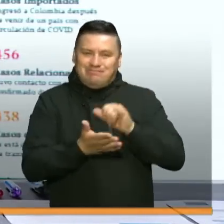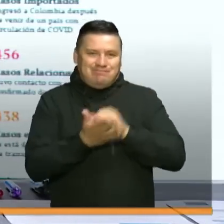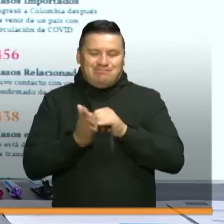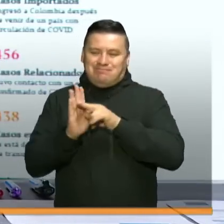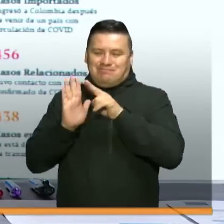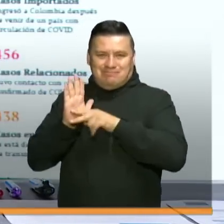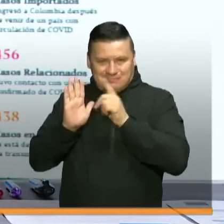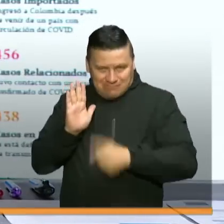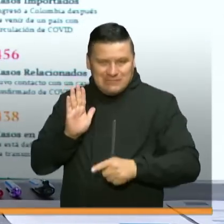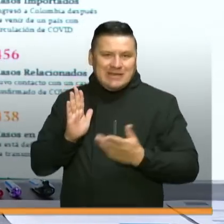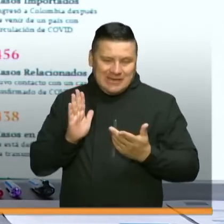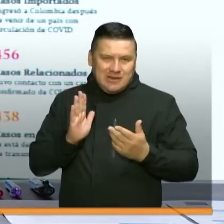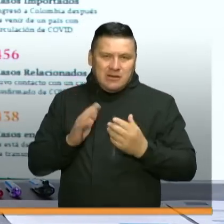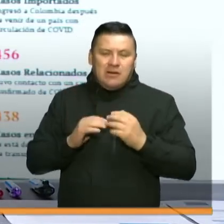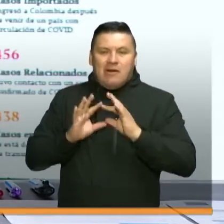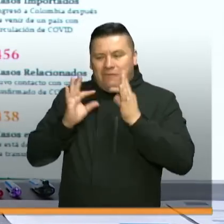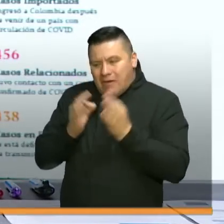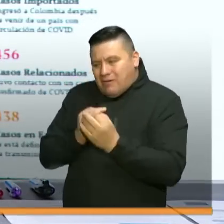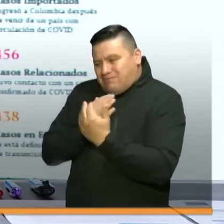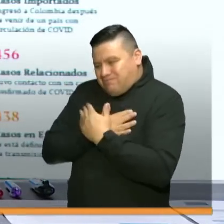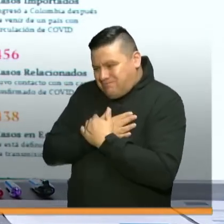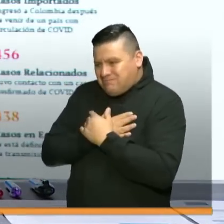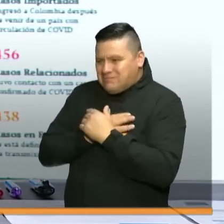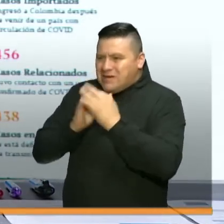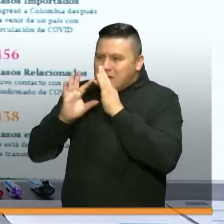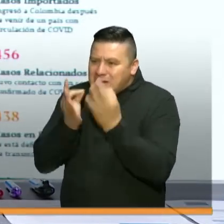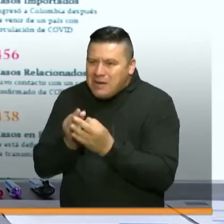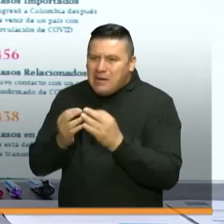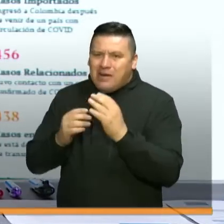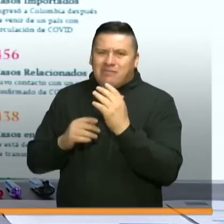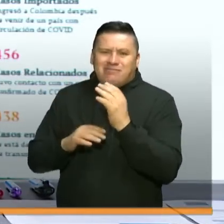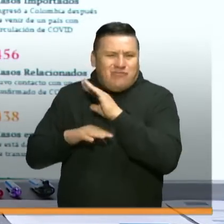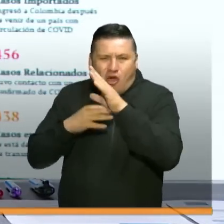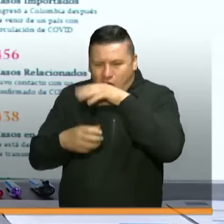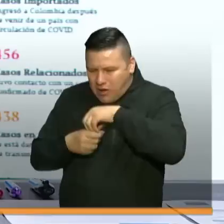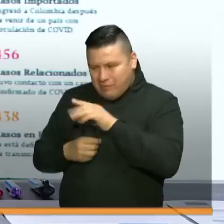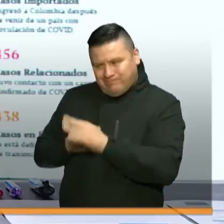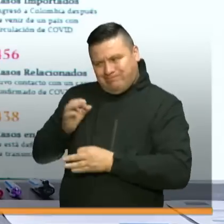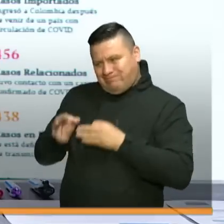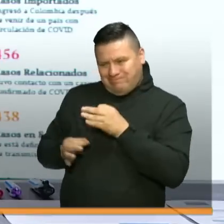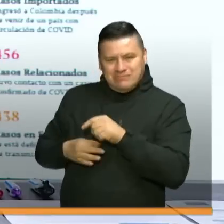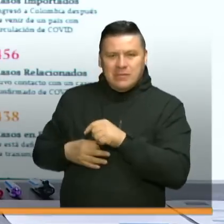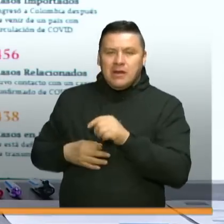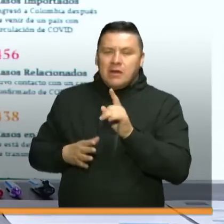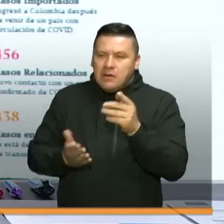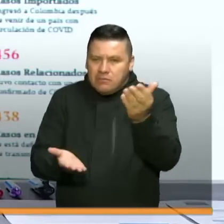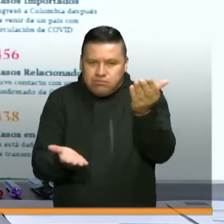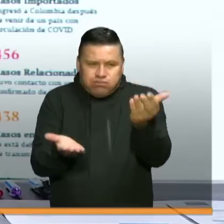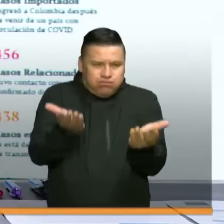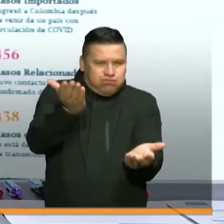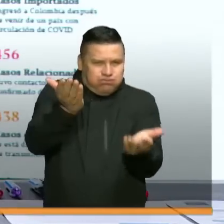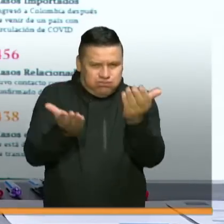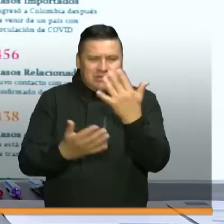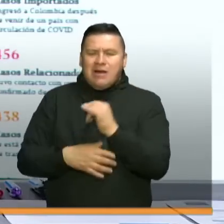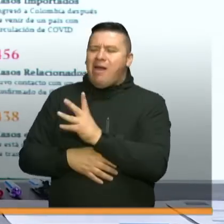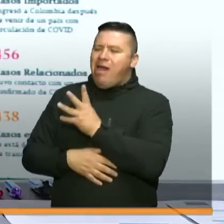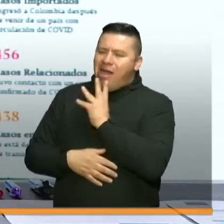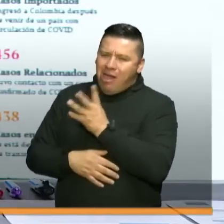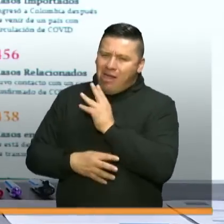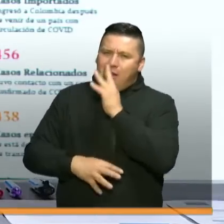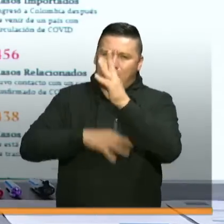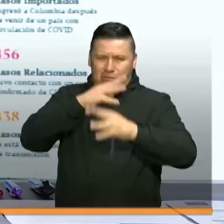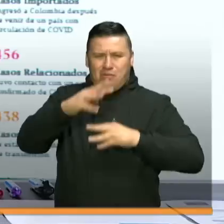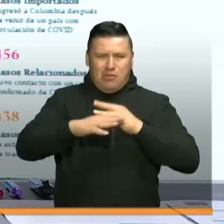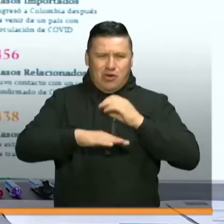prácticas de protección con nuestros seres queridos y yo creo que ese es un balance que tenemos que estar estudiando. Lo hemos venido hablando con la Organización